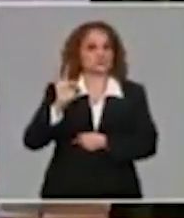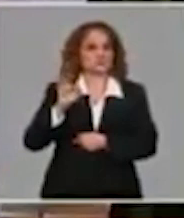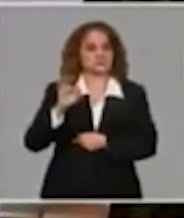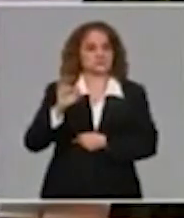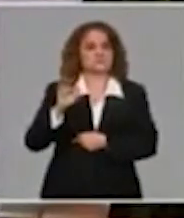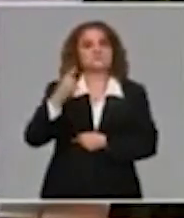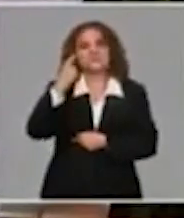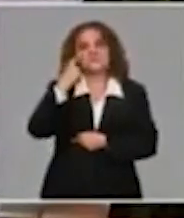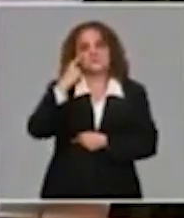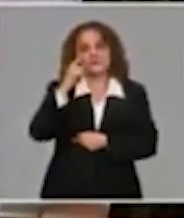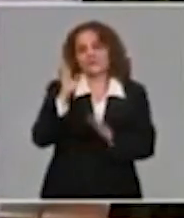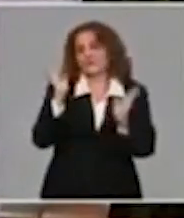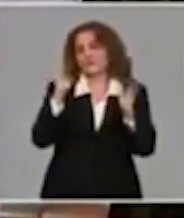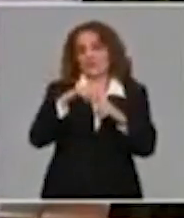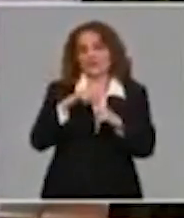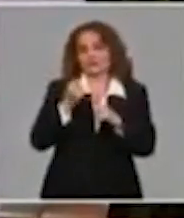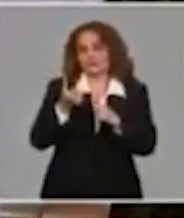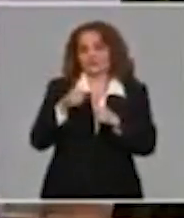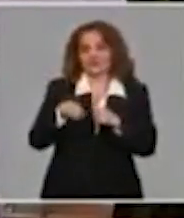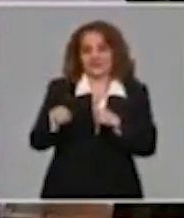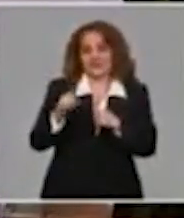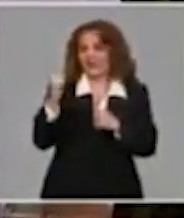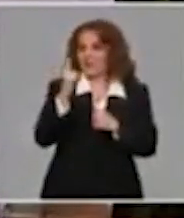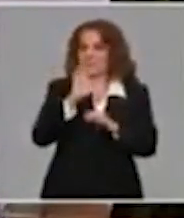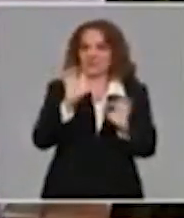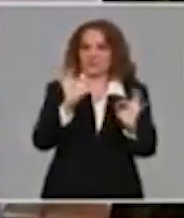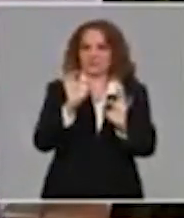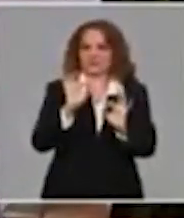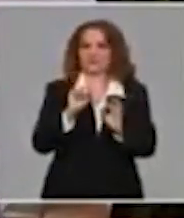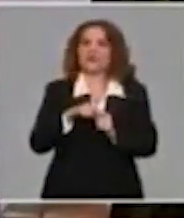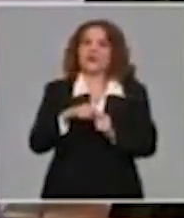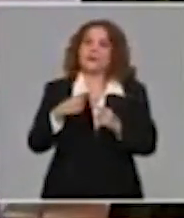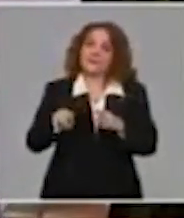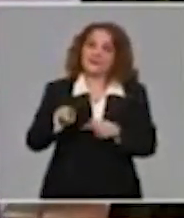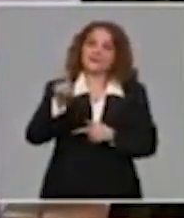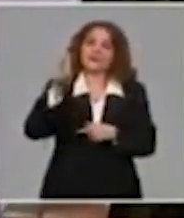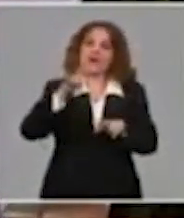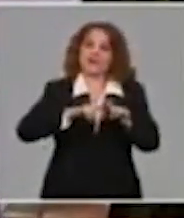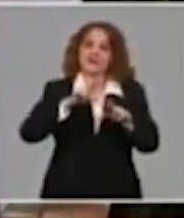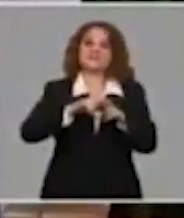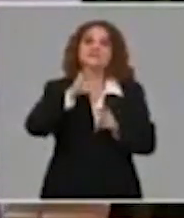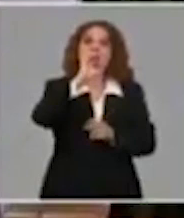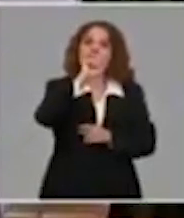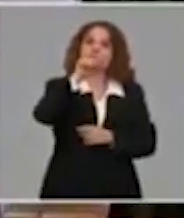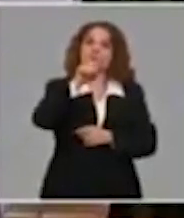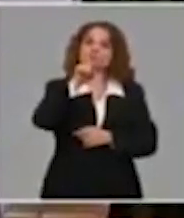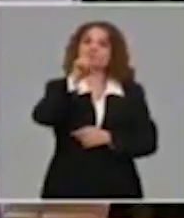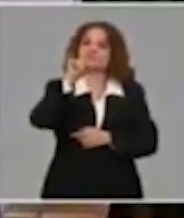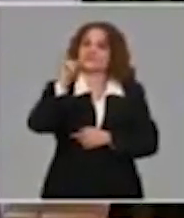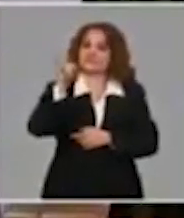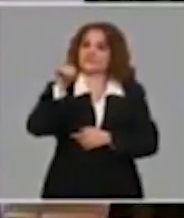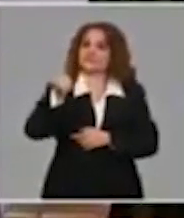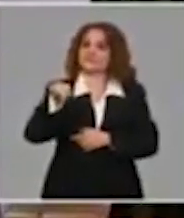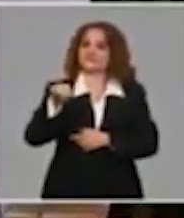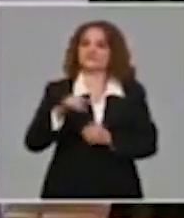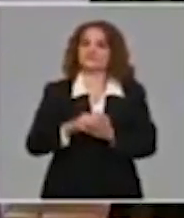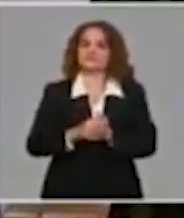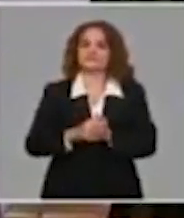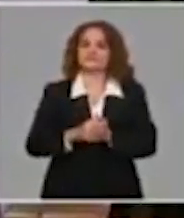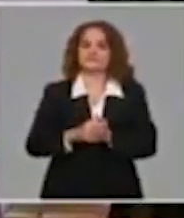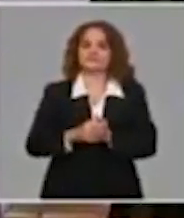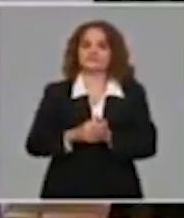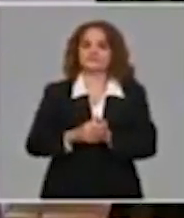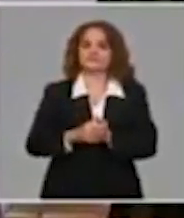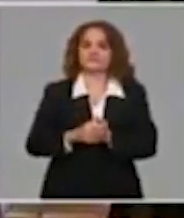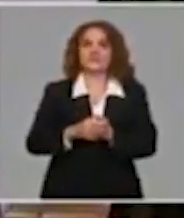uno. Y La Habana está en 0.16. Es decir, Cuba tiene, o no, porque es que el valor de Cuba tiene en cuenta el resto de los casos que